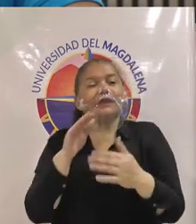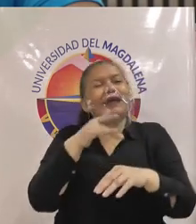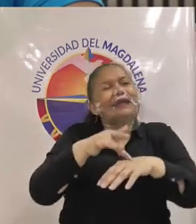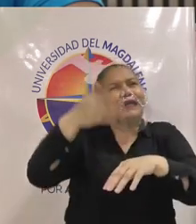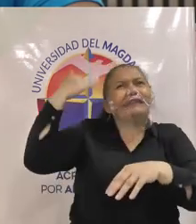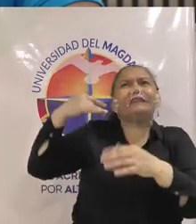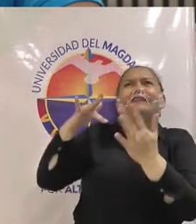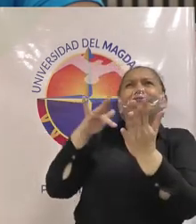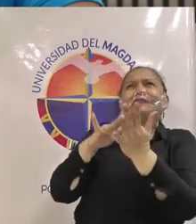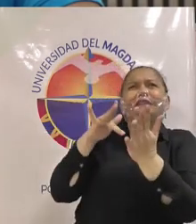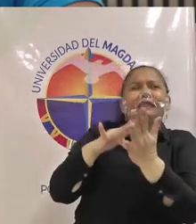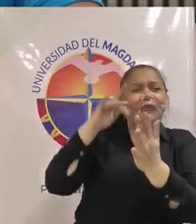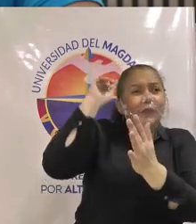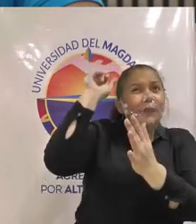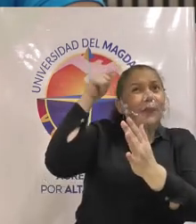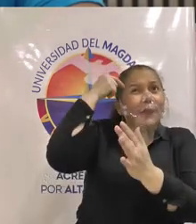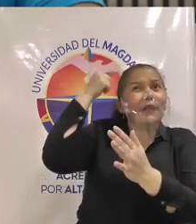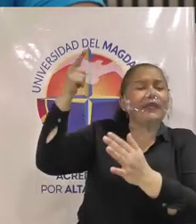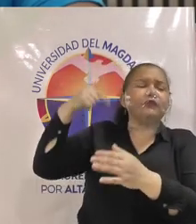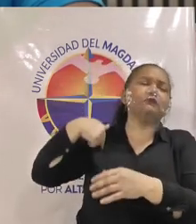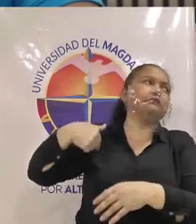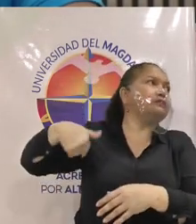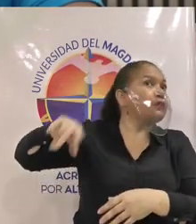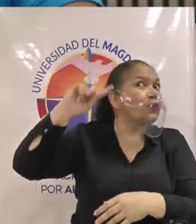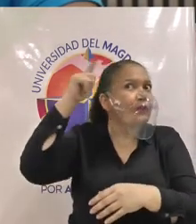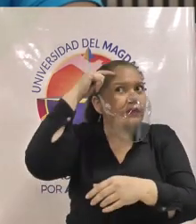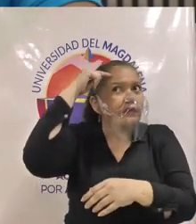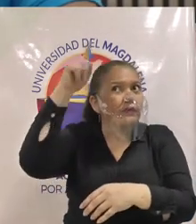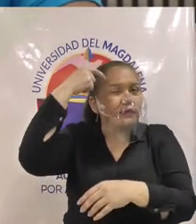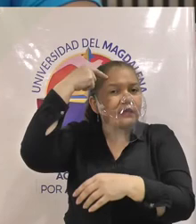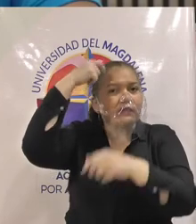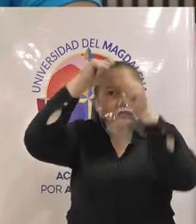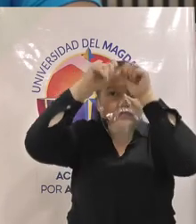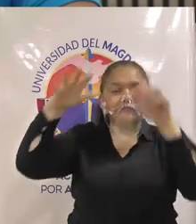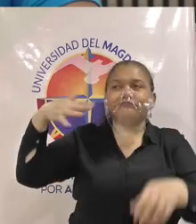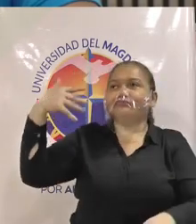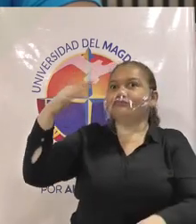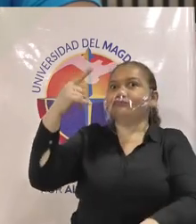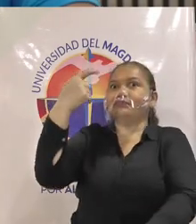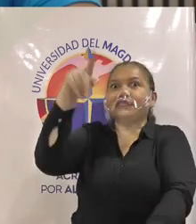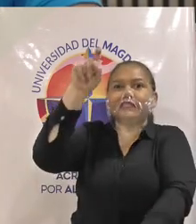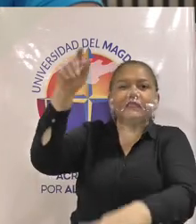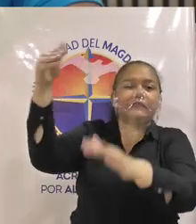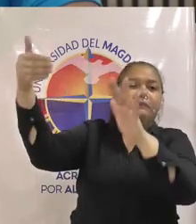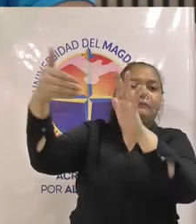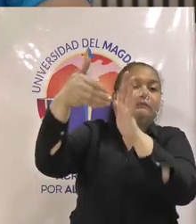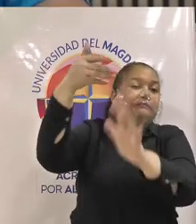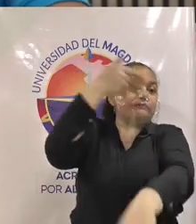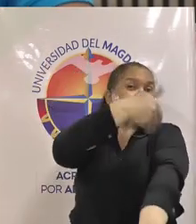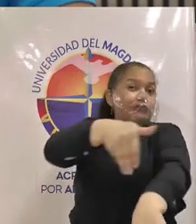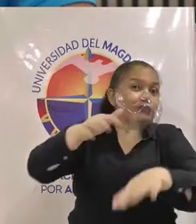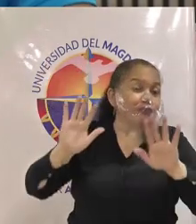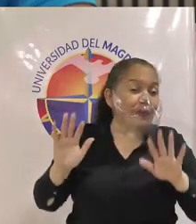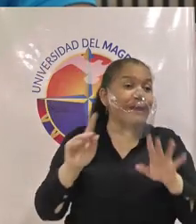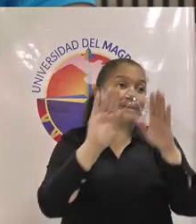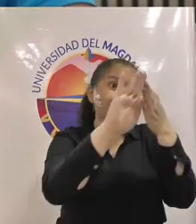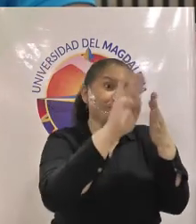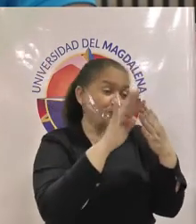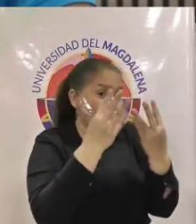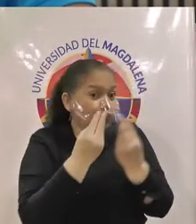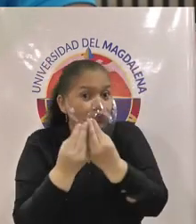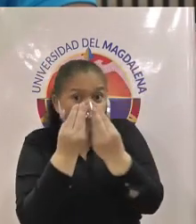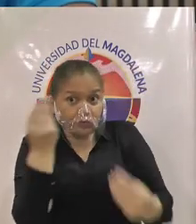deuda histórica del estado con las universidades públicas que asciende a 16 billones de pesos si tal vez eso no le compete al consejo